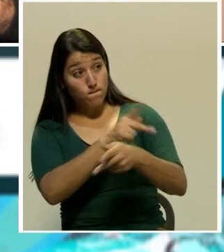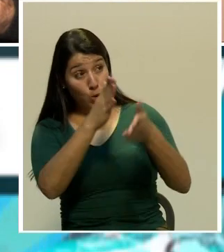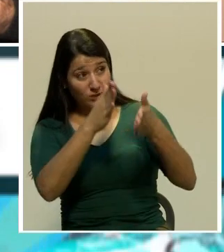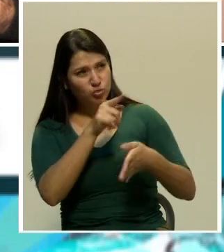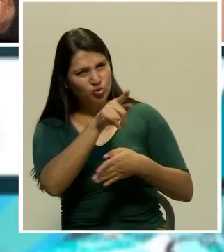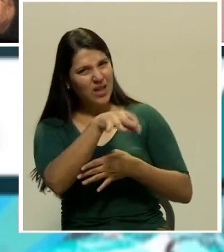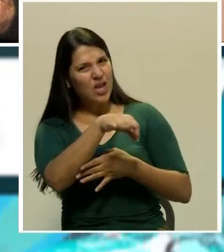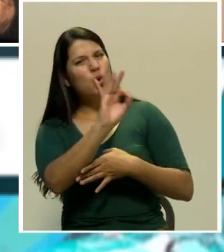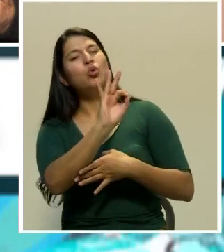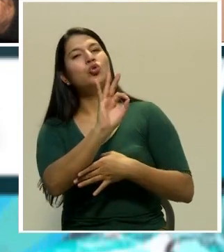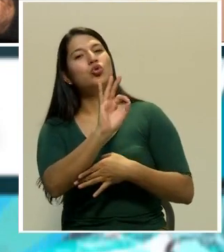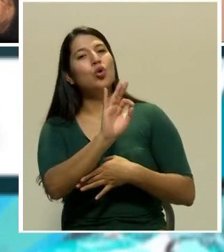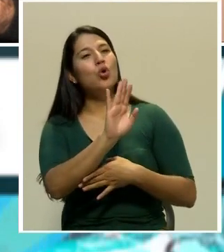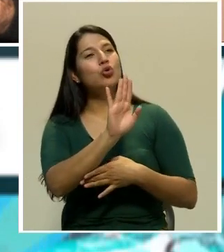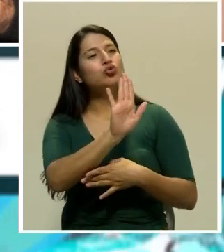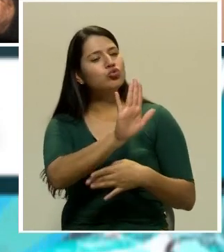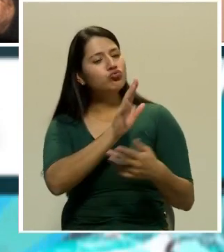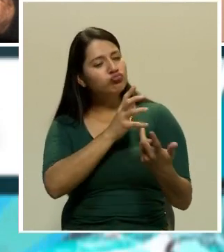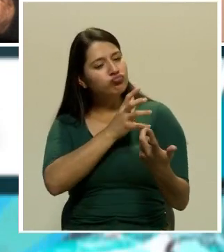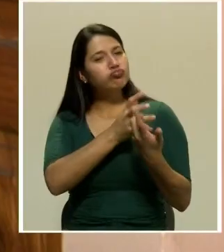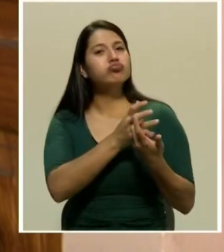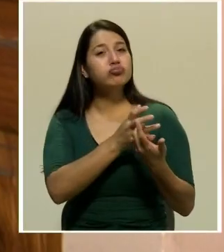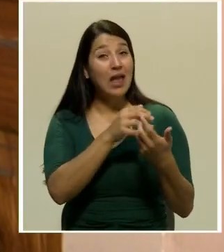a la medida de tu hambre en el Castella?